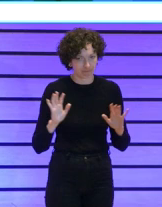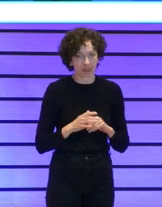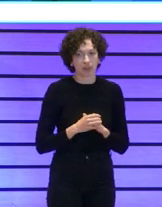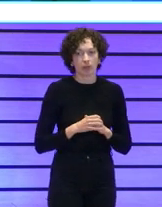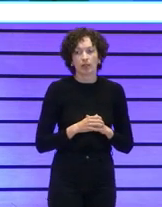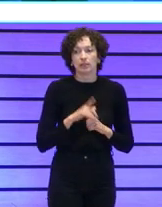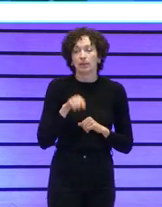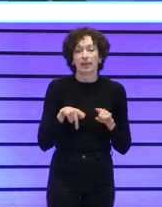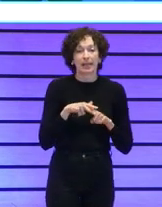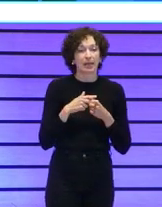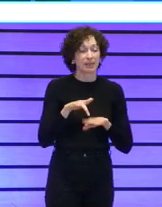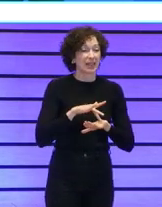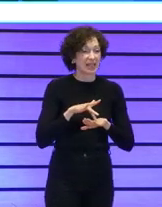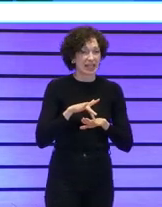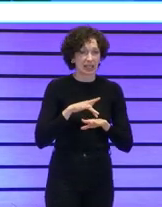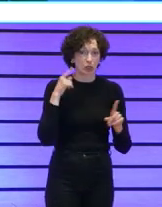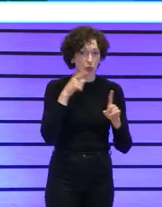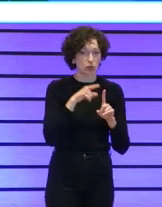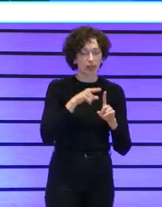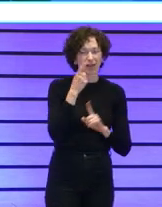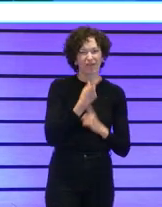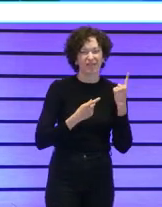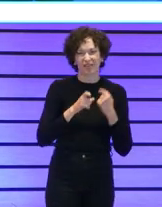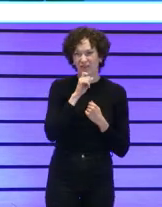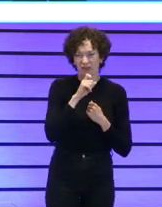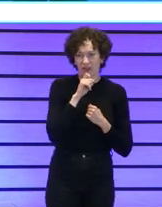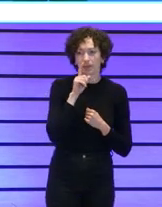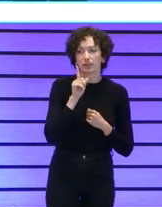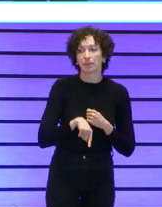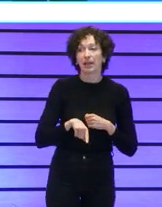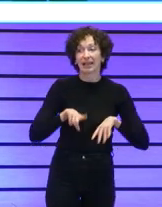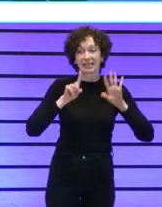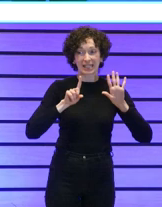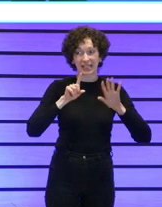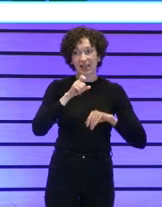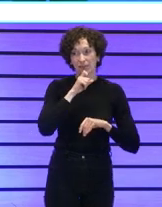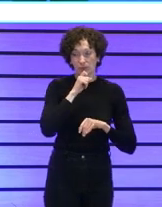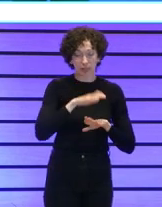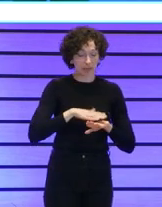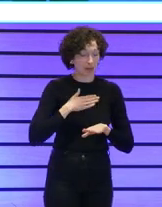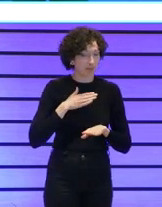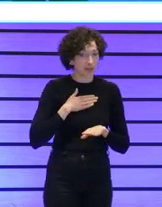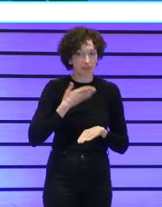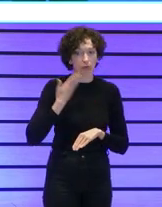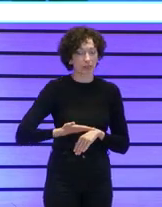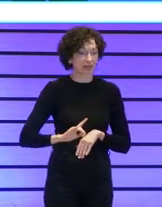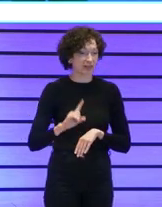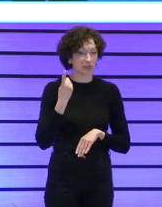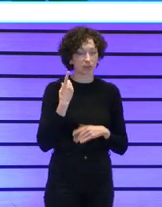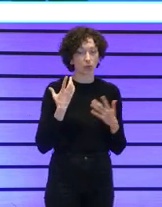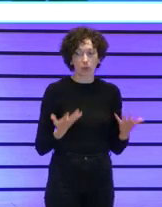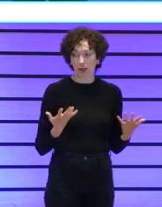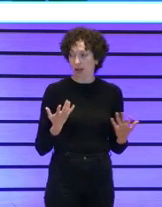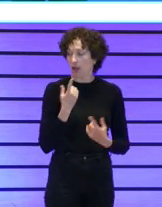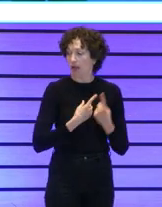el manejo de las herramientas digitales en ocasiones es complejo y luego la sexta dificultad que a me ha parecido la más la más importante es que a veces